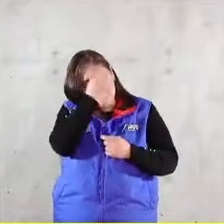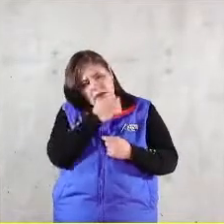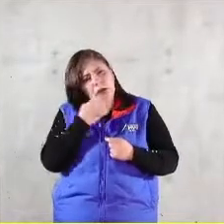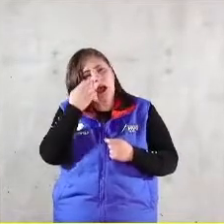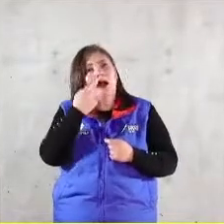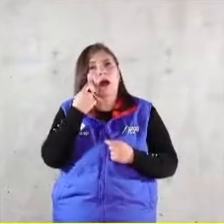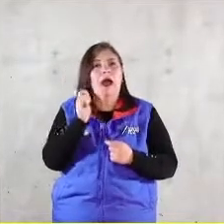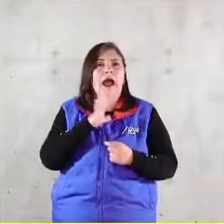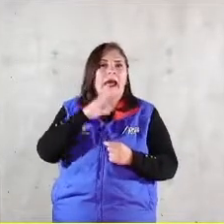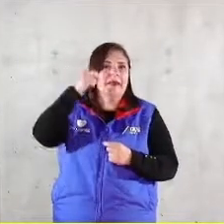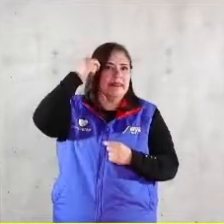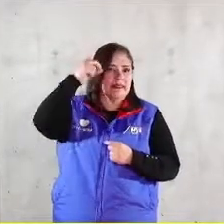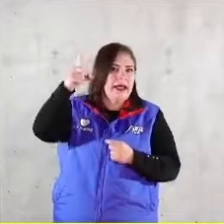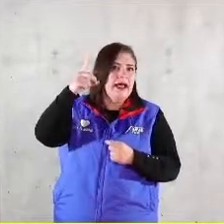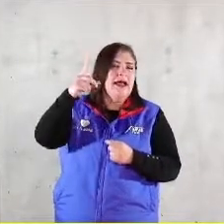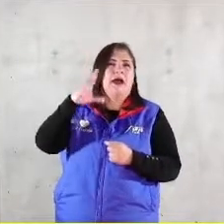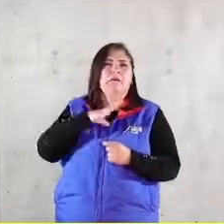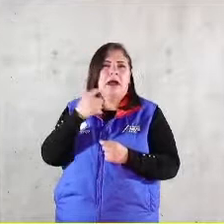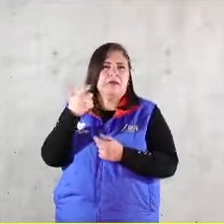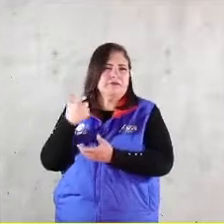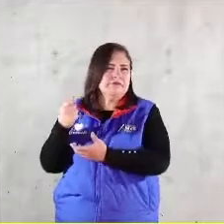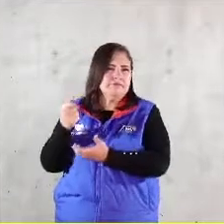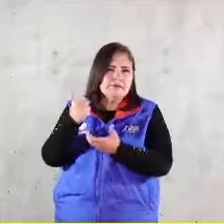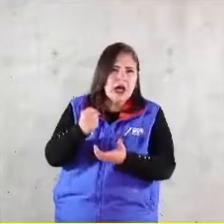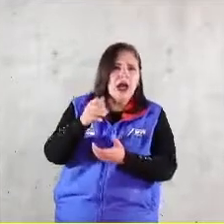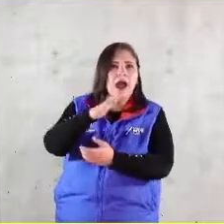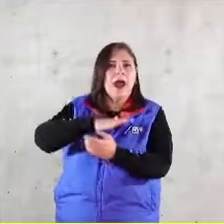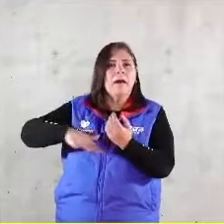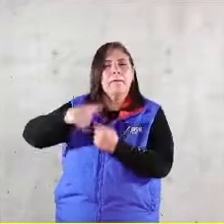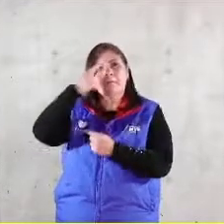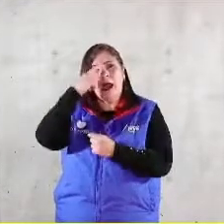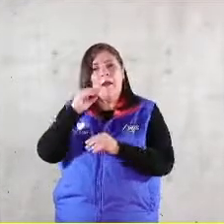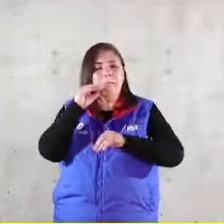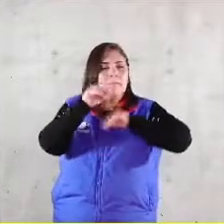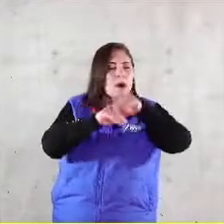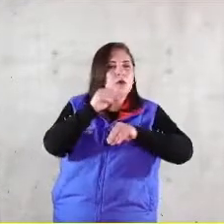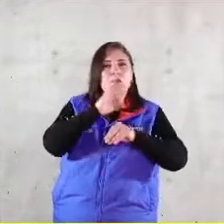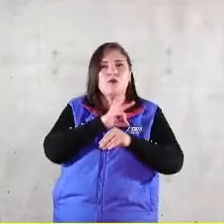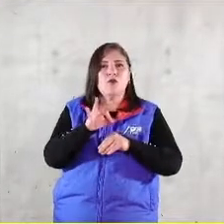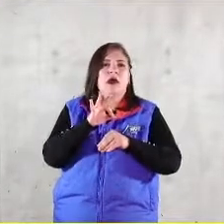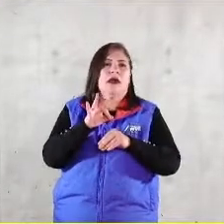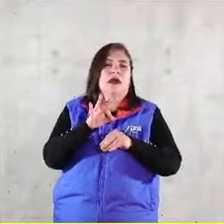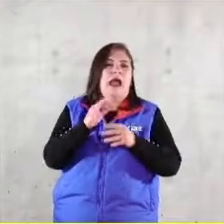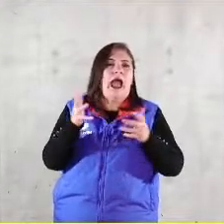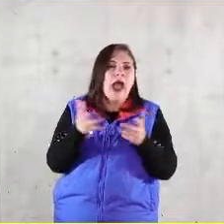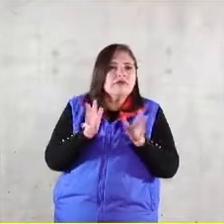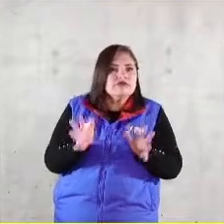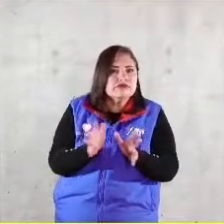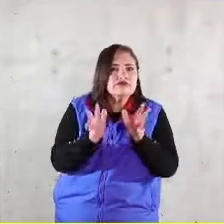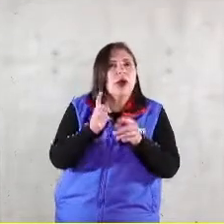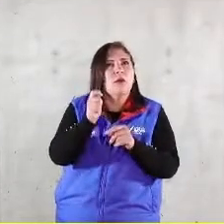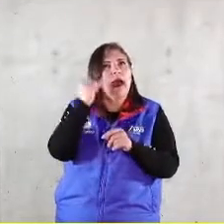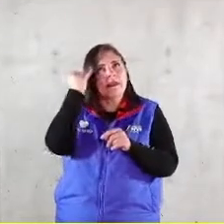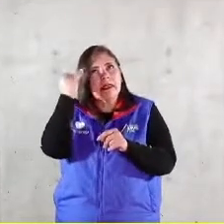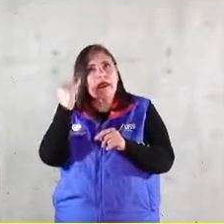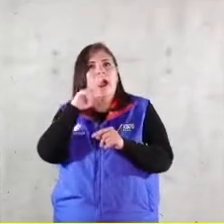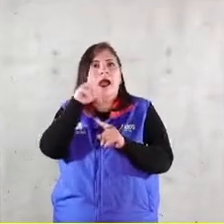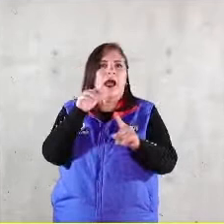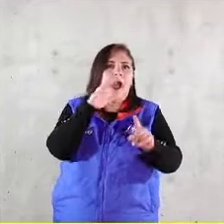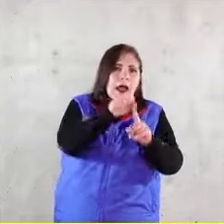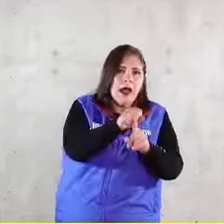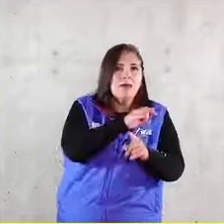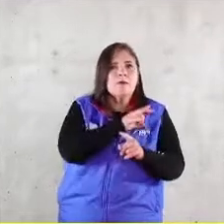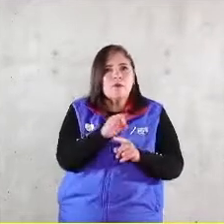ejemplo, de que los dueños del capital, aquellos que arriesgan sus ahorros para generar esta idea, llevarla a la